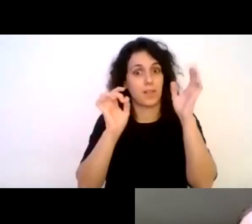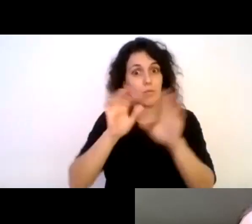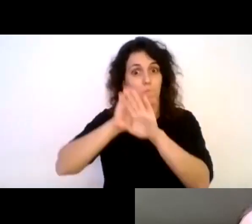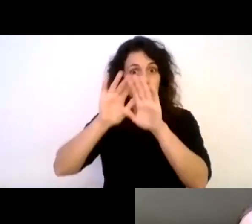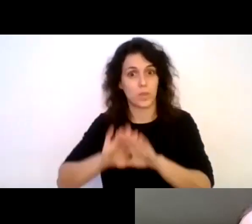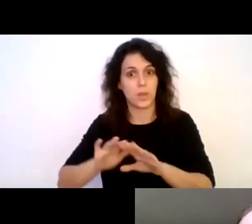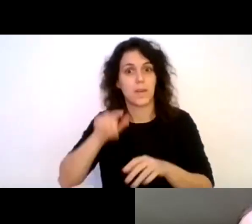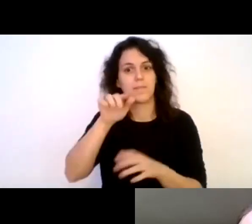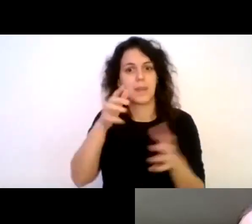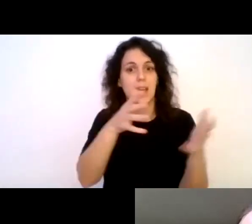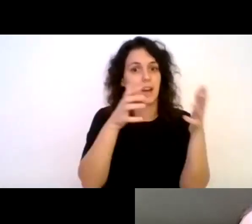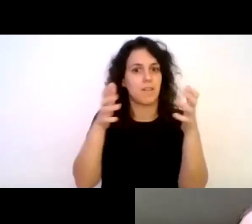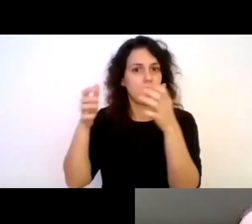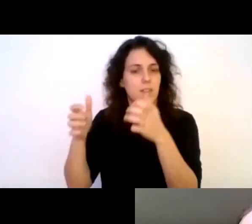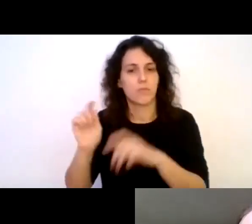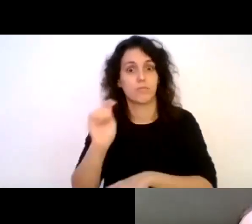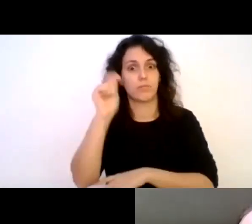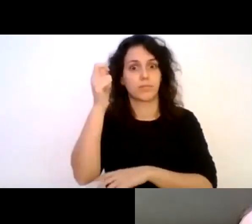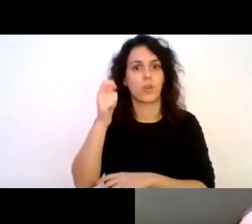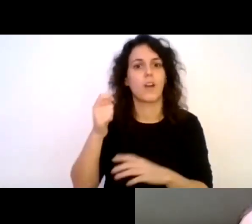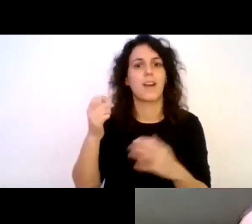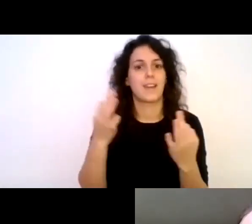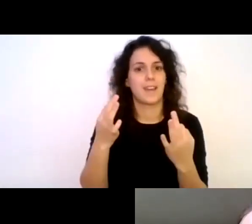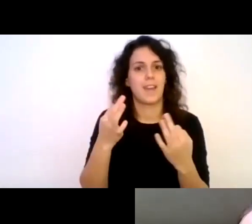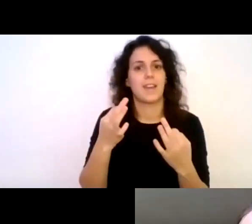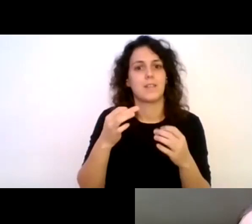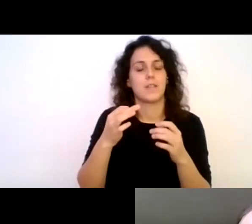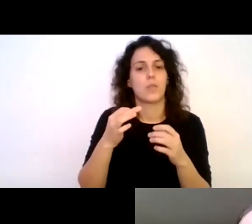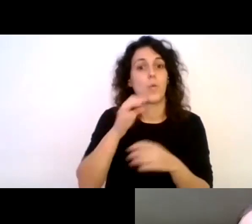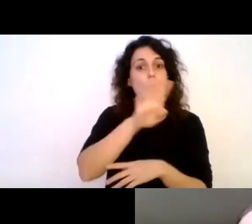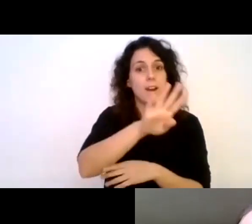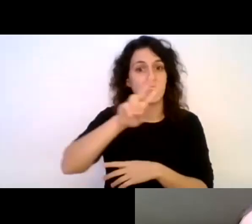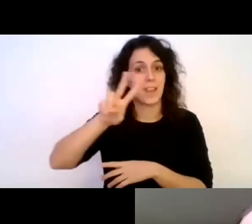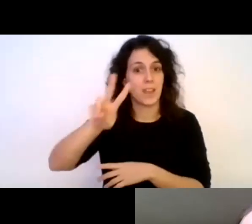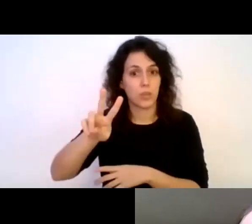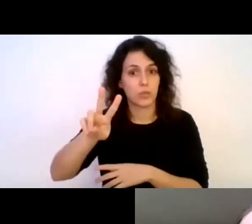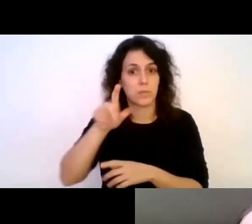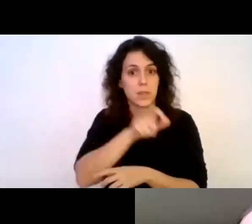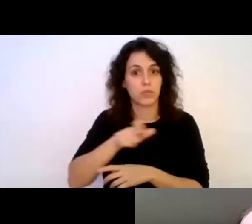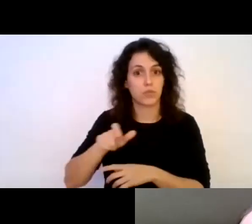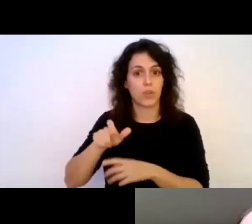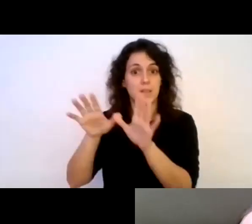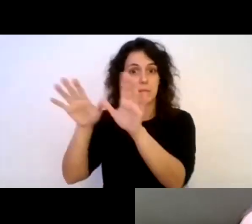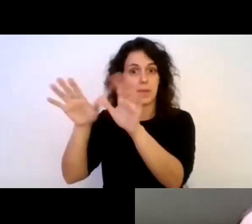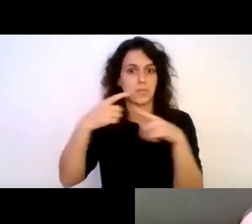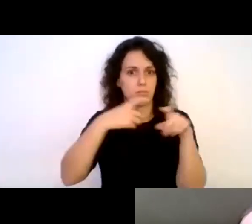donde los beneficiarios lograron observar a 42 individuos en 8 especies distintas.